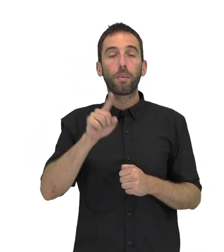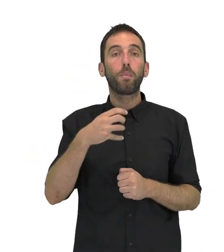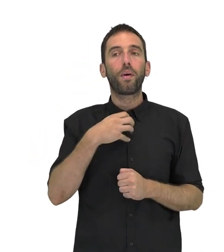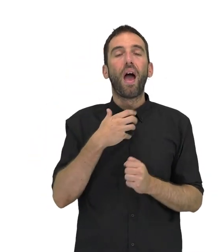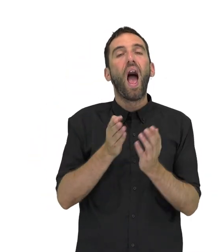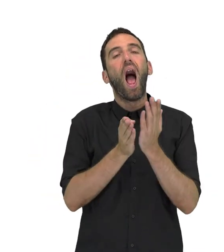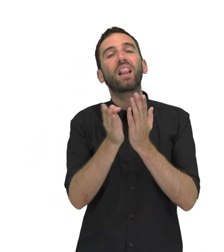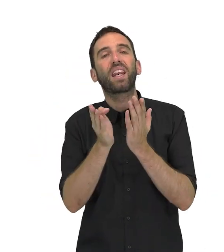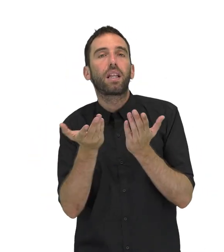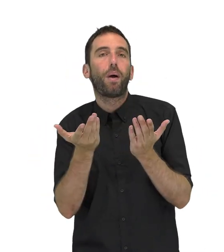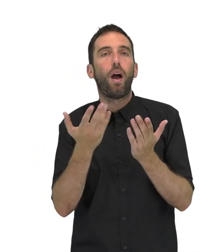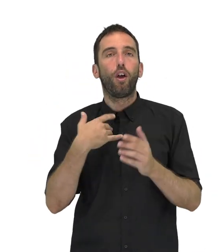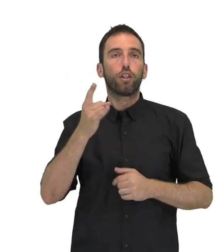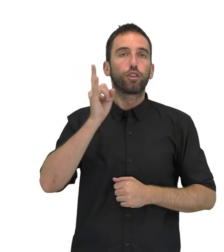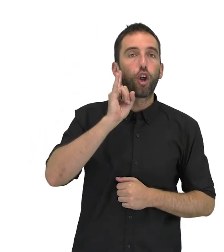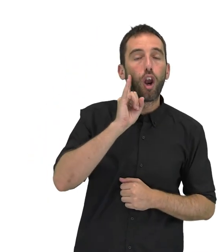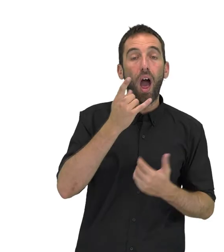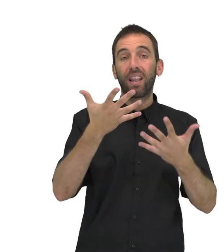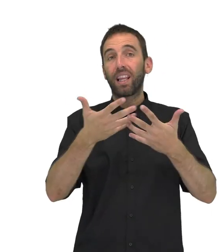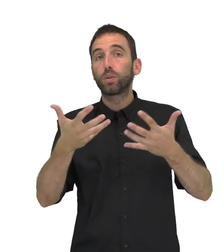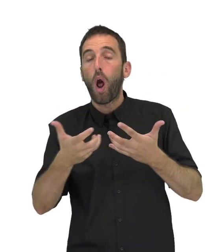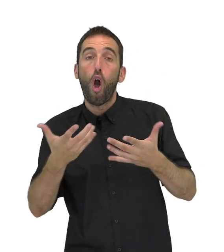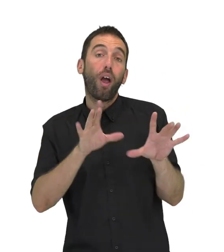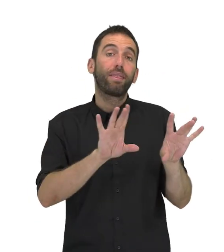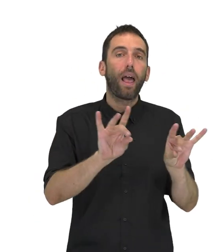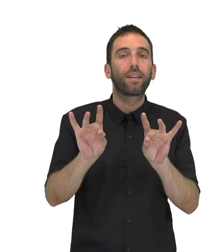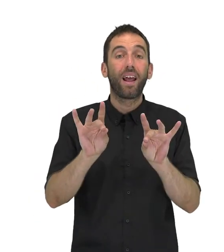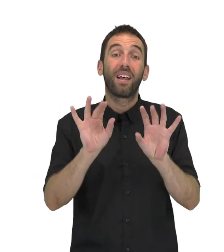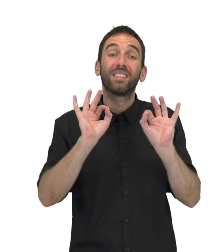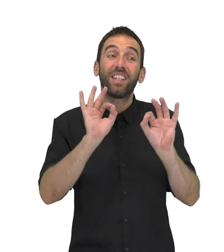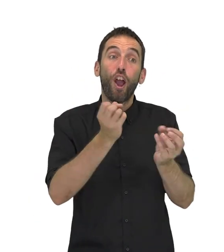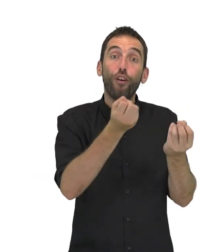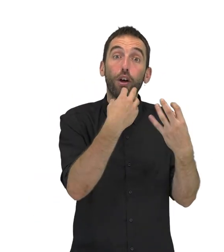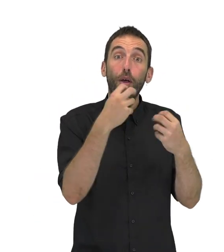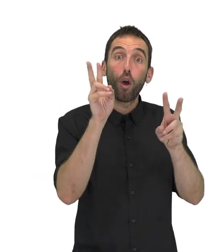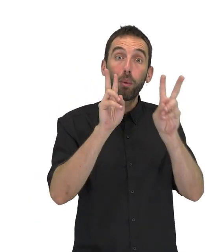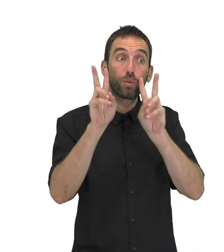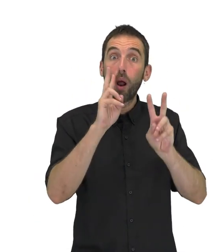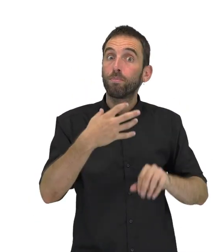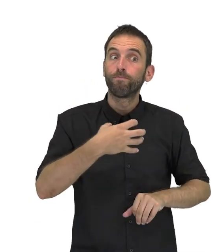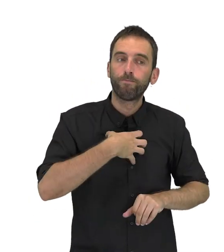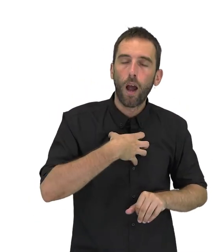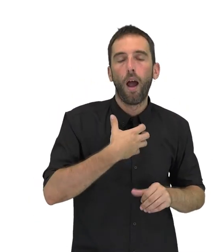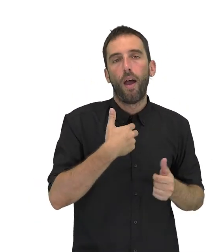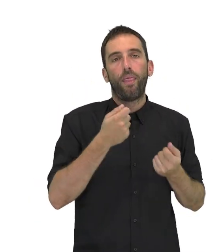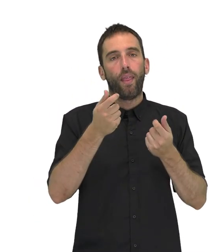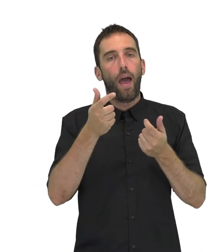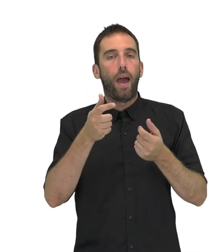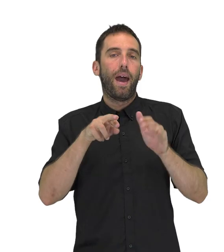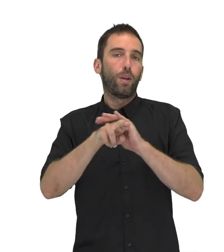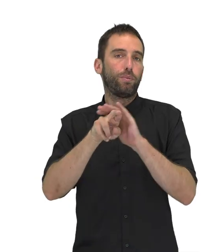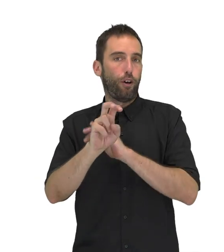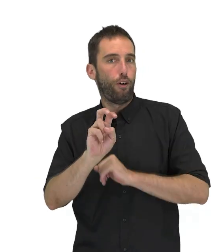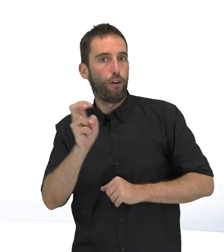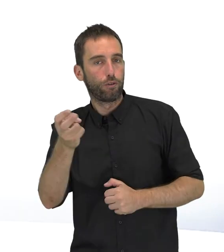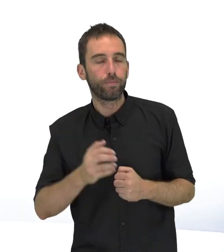Utilizaremos alternativas sonoras, textuales o táctiles para la información visual originalmente contenida en nuestro